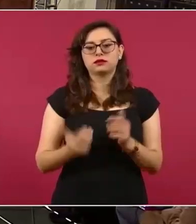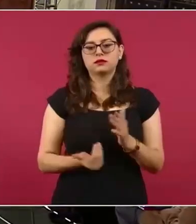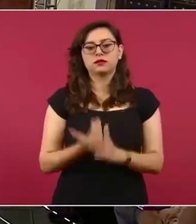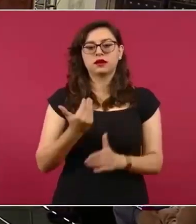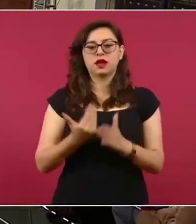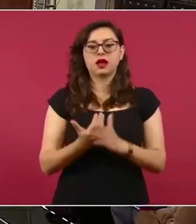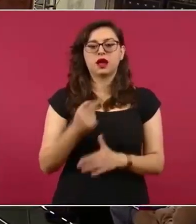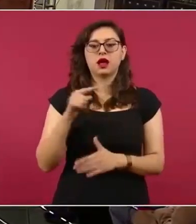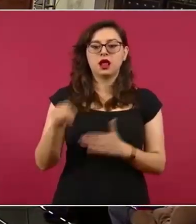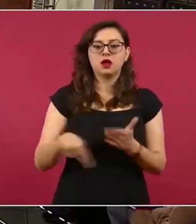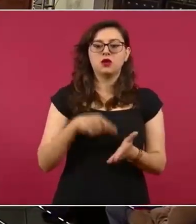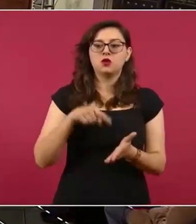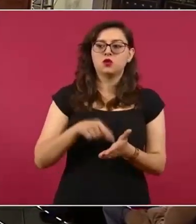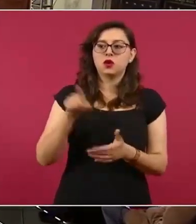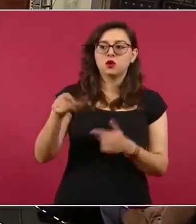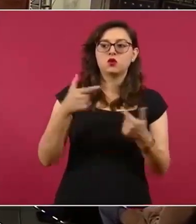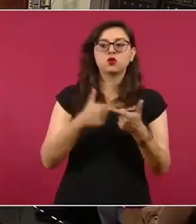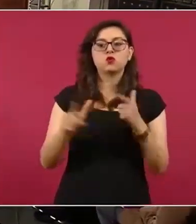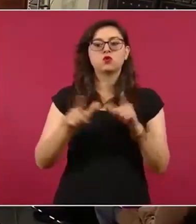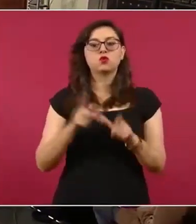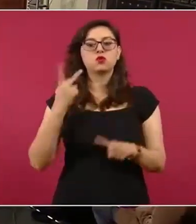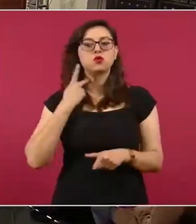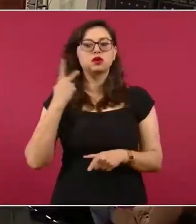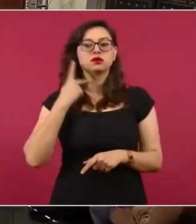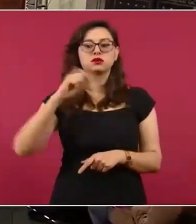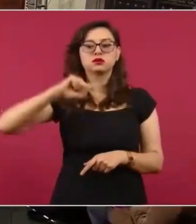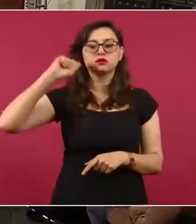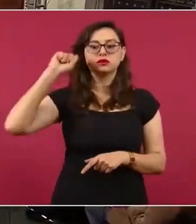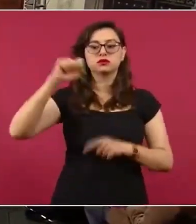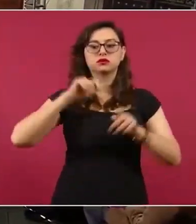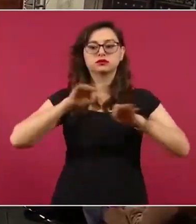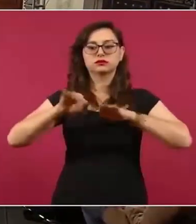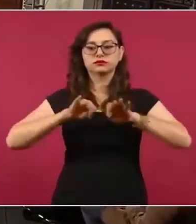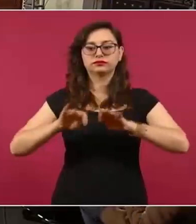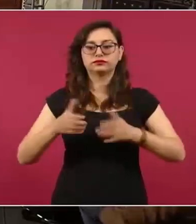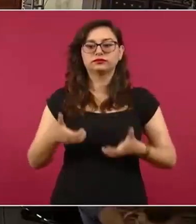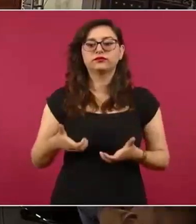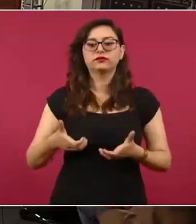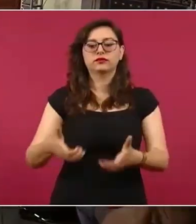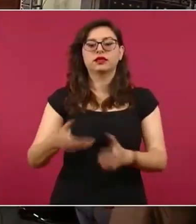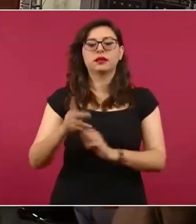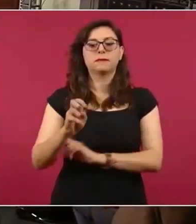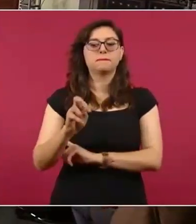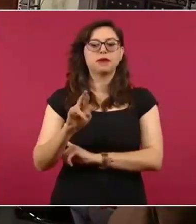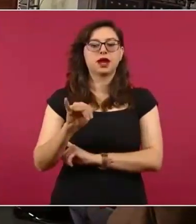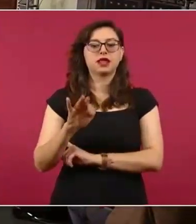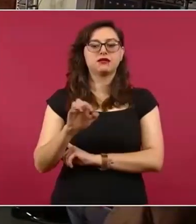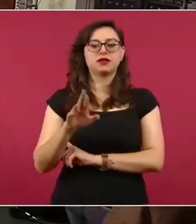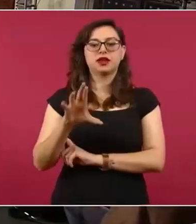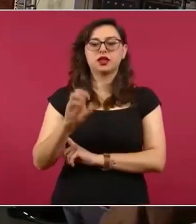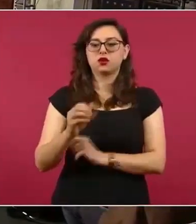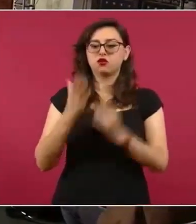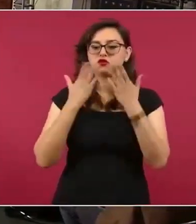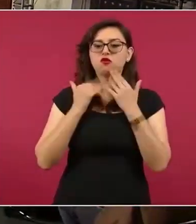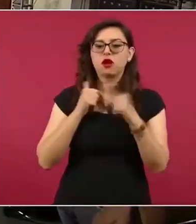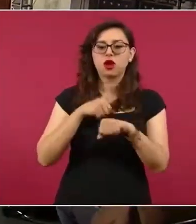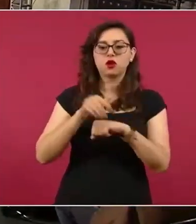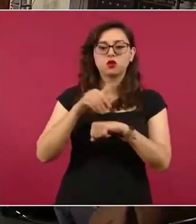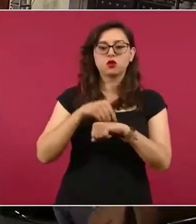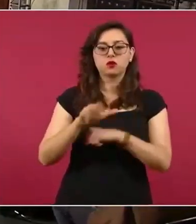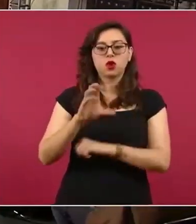Partido Socialista de los Trabajadores, ubicado en Periféricos, sin número, Colonia